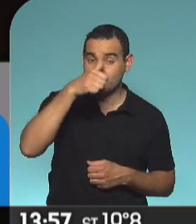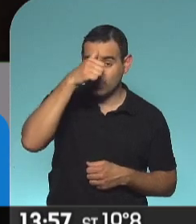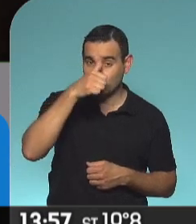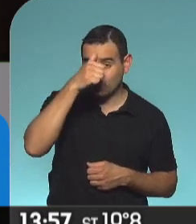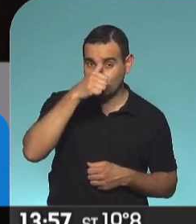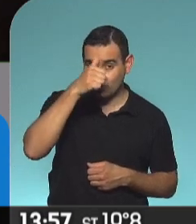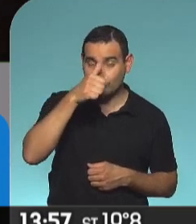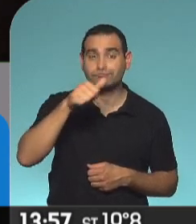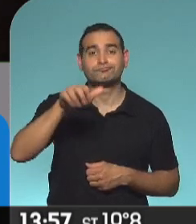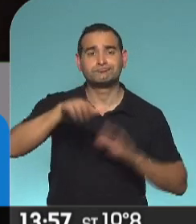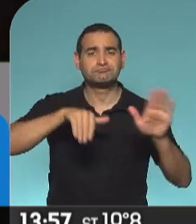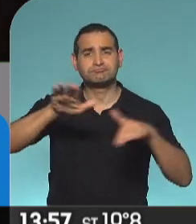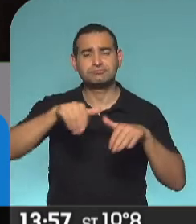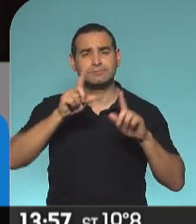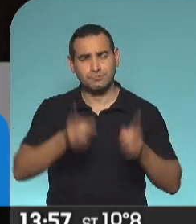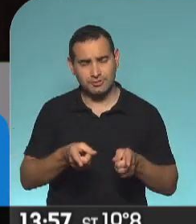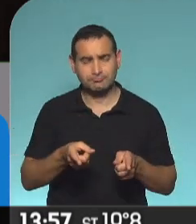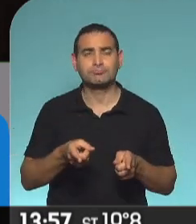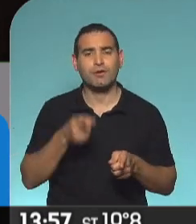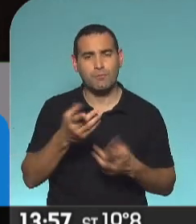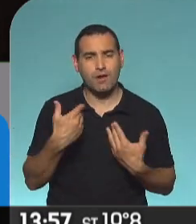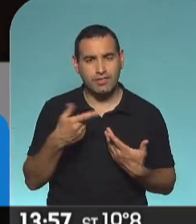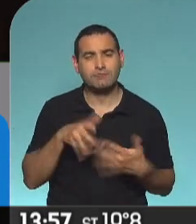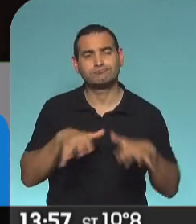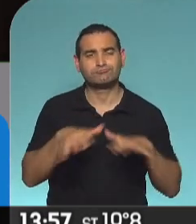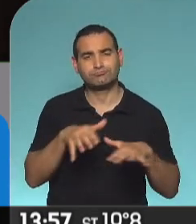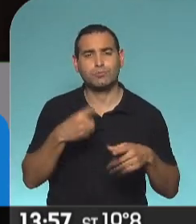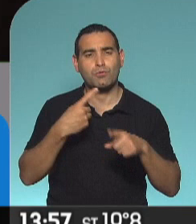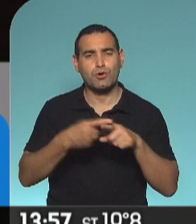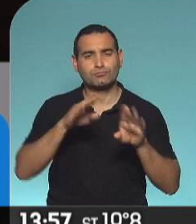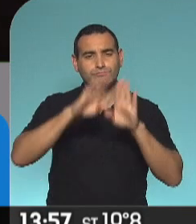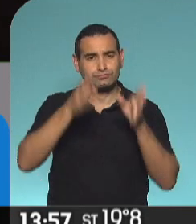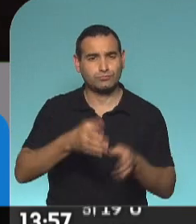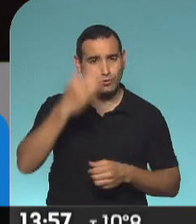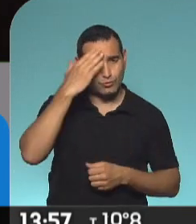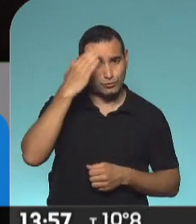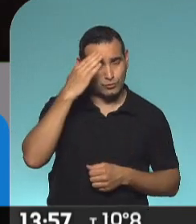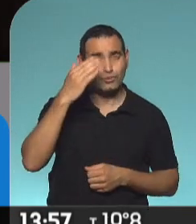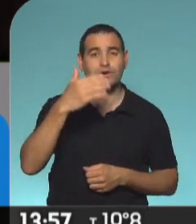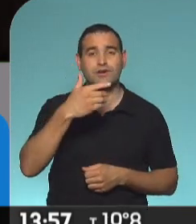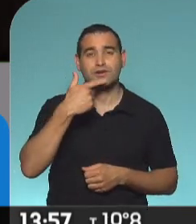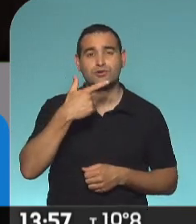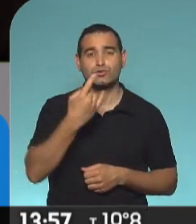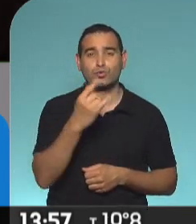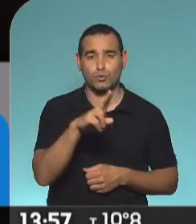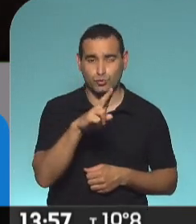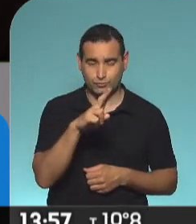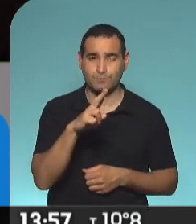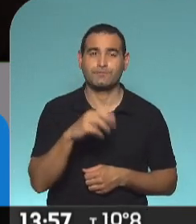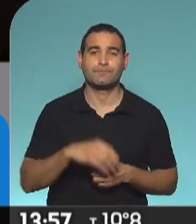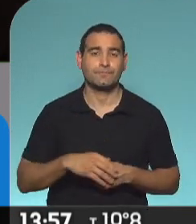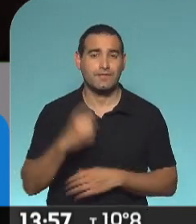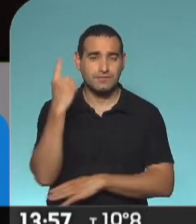convocando a que se sumen a hacer una movida por el Centro Cultural del Sur de Temperley, que